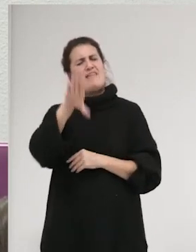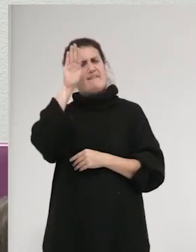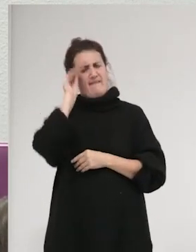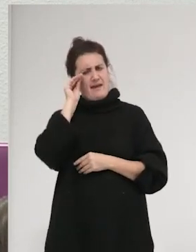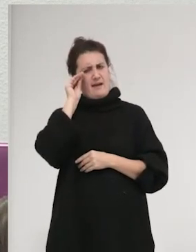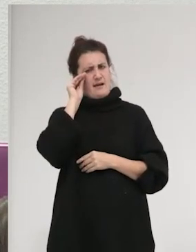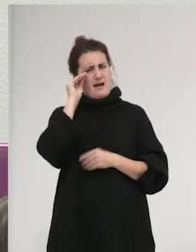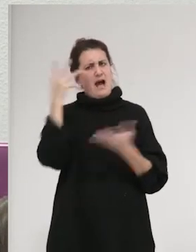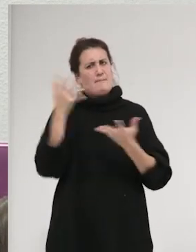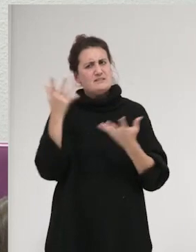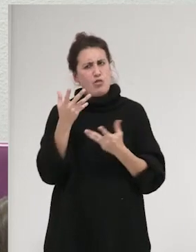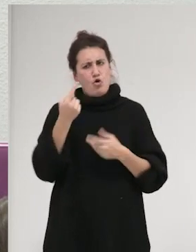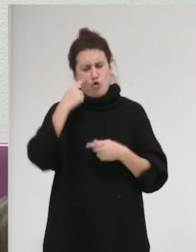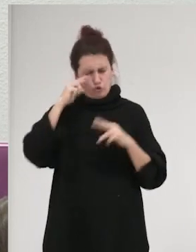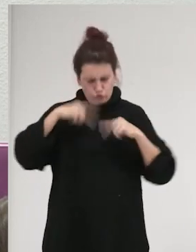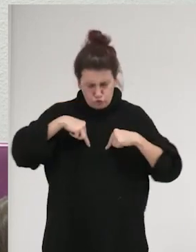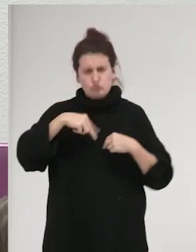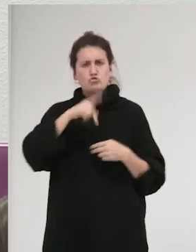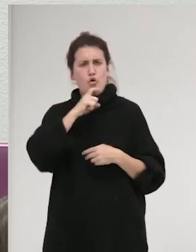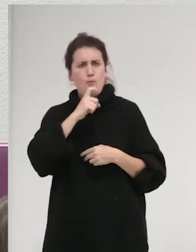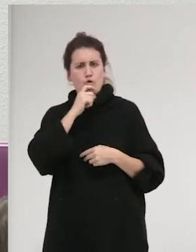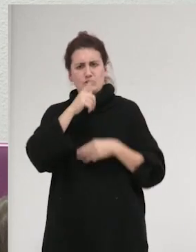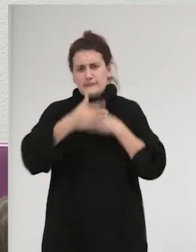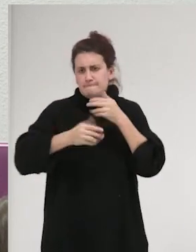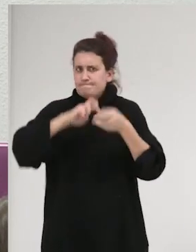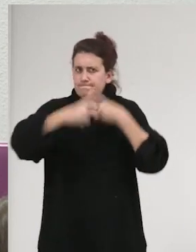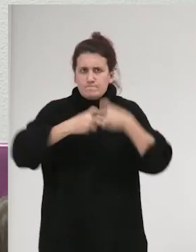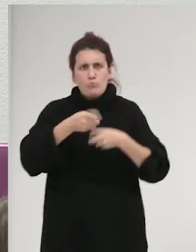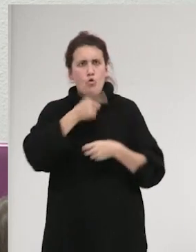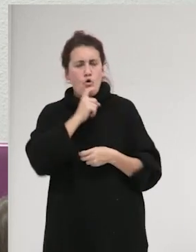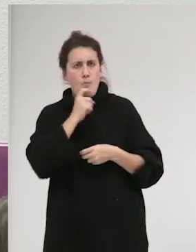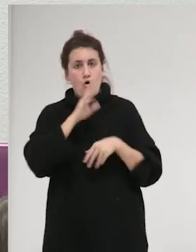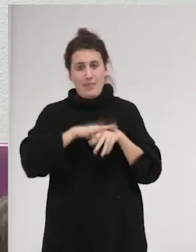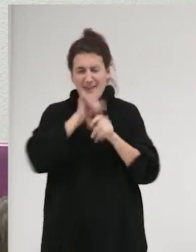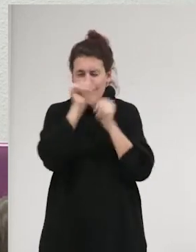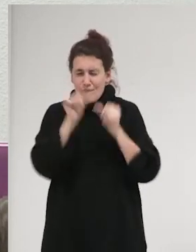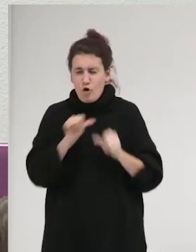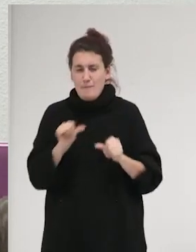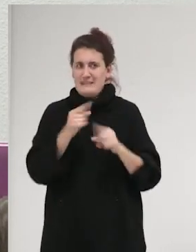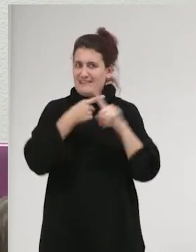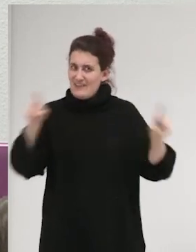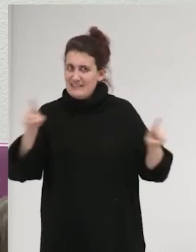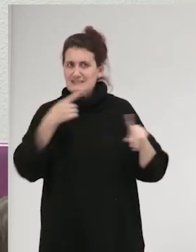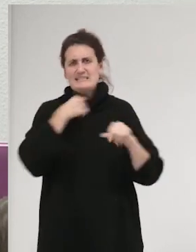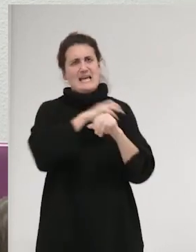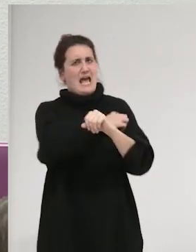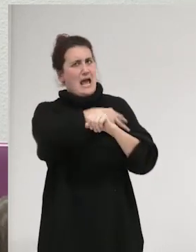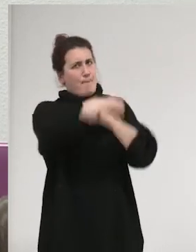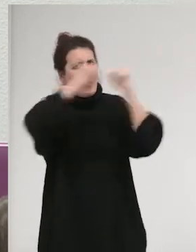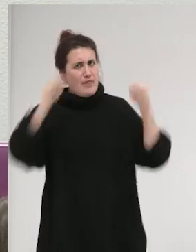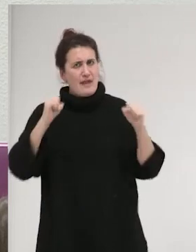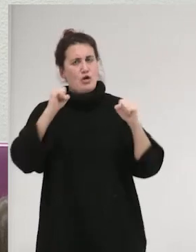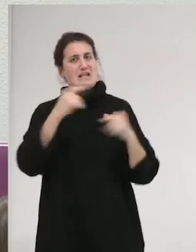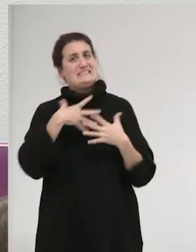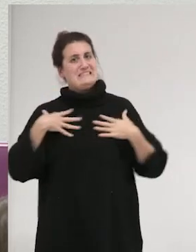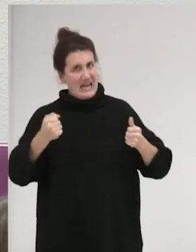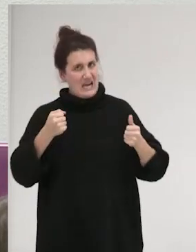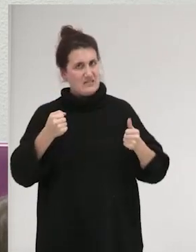ha pasado, lo que somos y cómo lo resolvemos de formas distintas, de formas más empoderadoras, de formas más sanas,